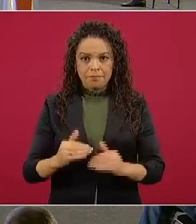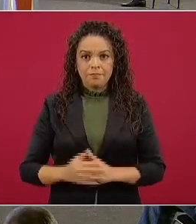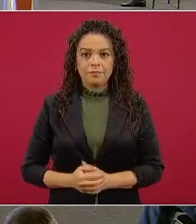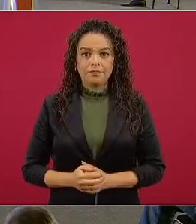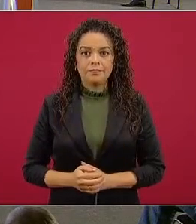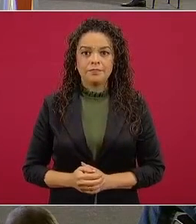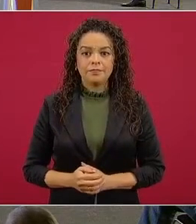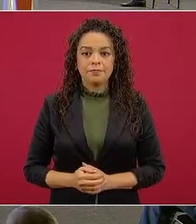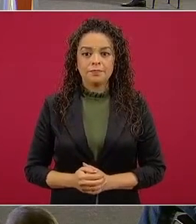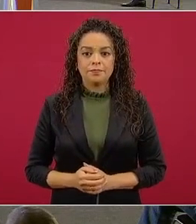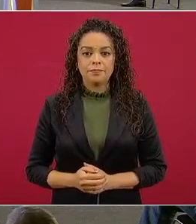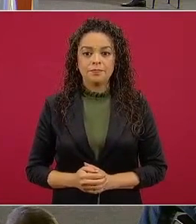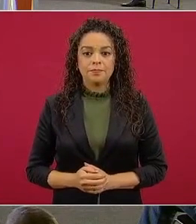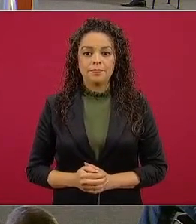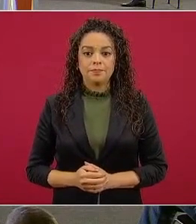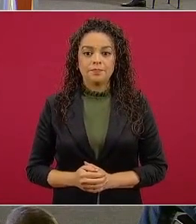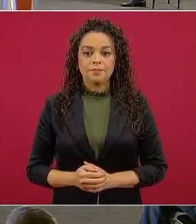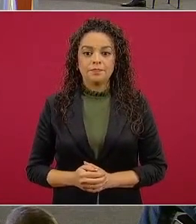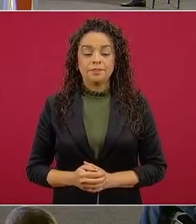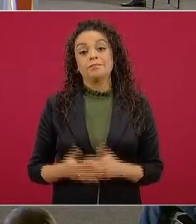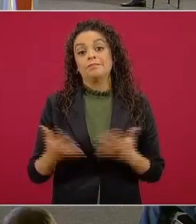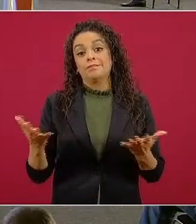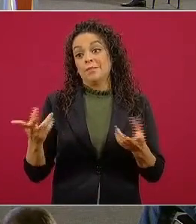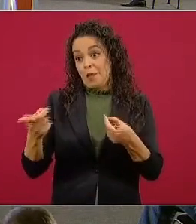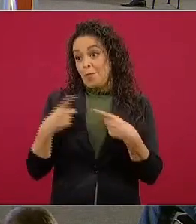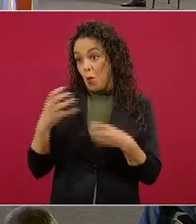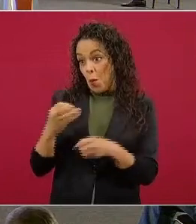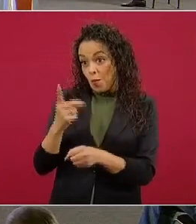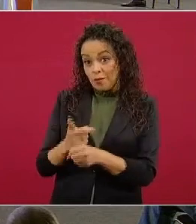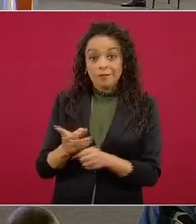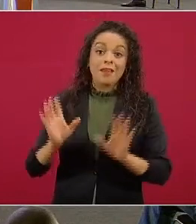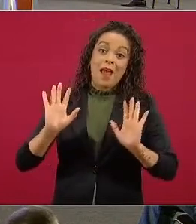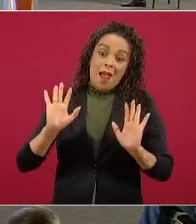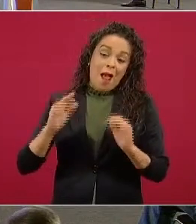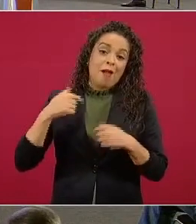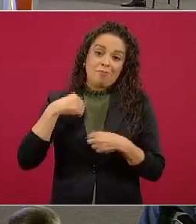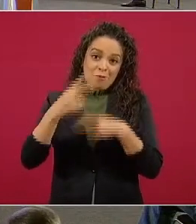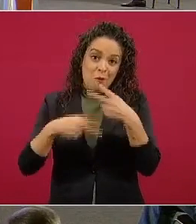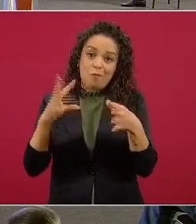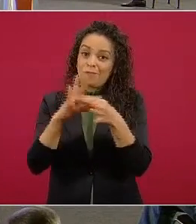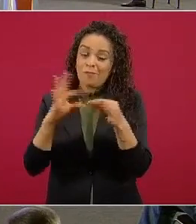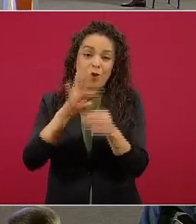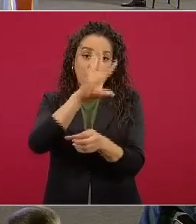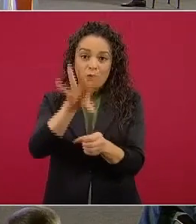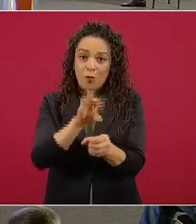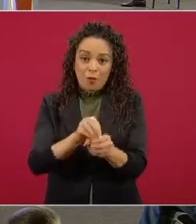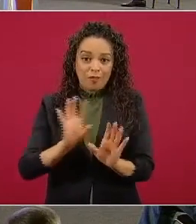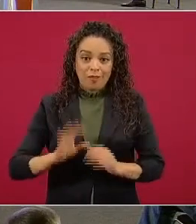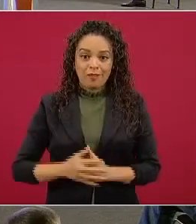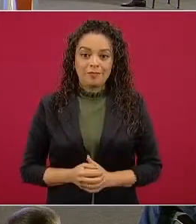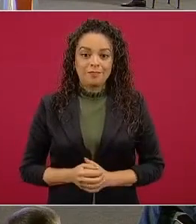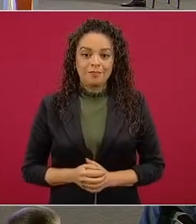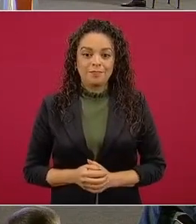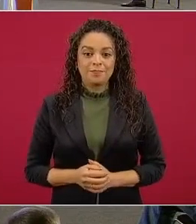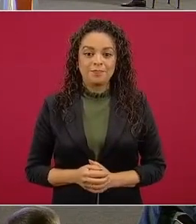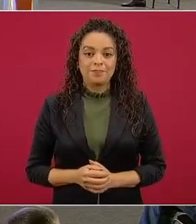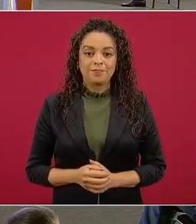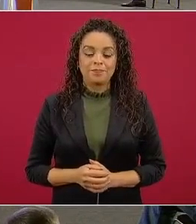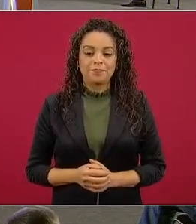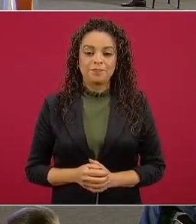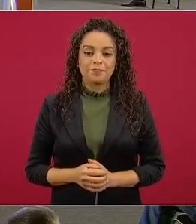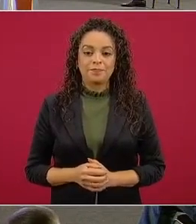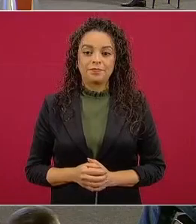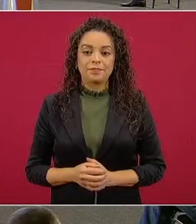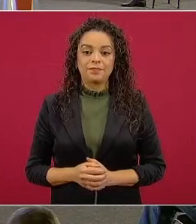No, es que me dan la oportunidad. No, pero yo por eso lo suscribía al tema de la